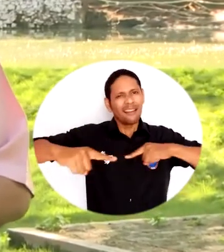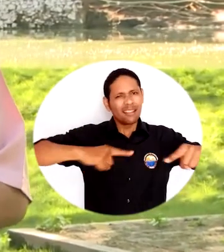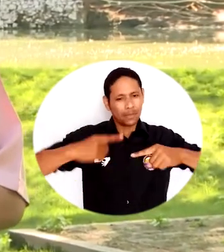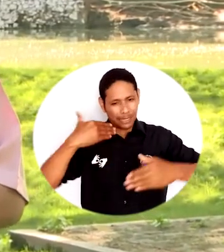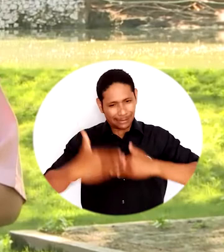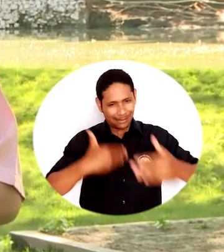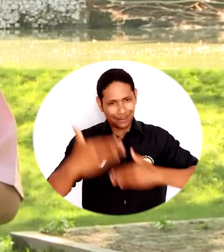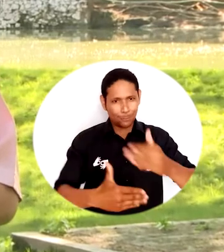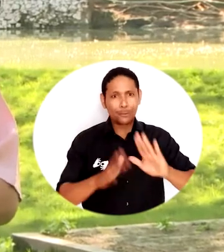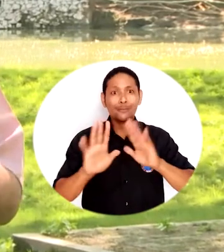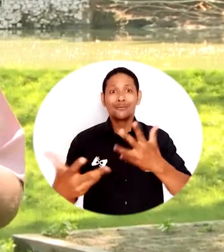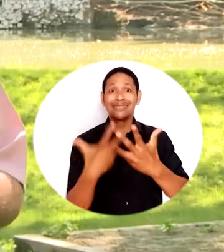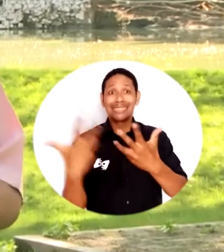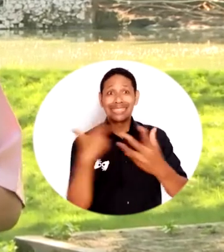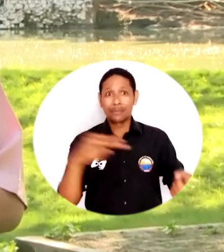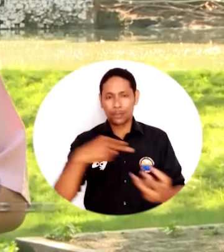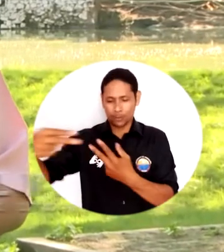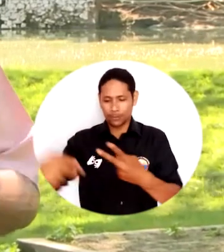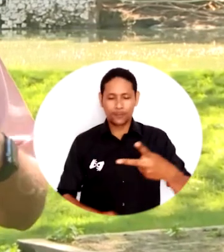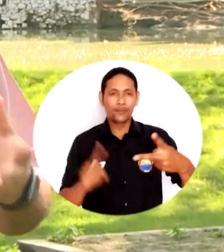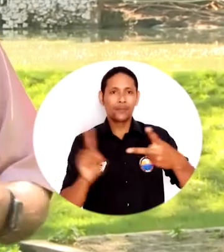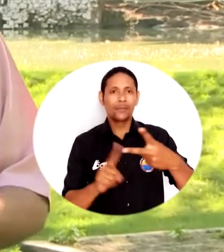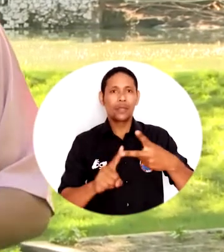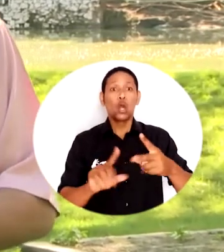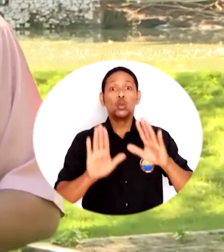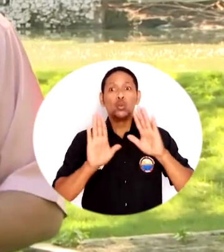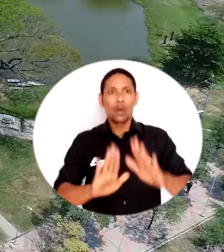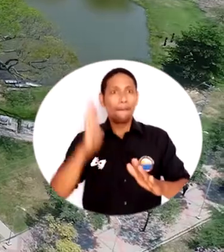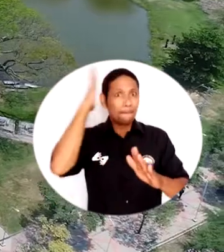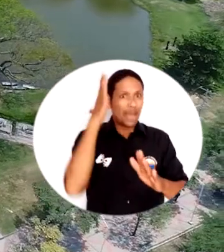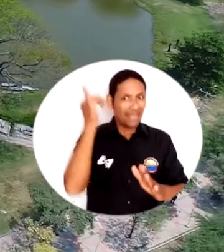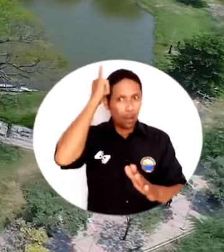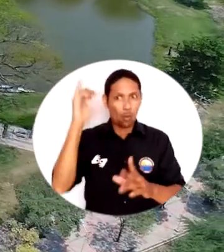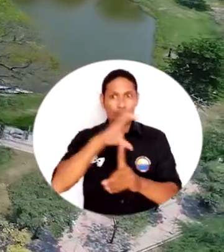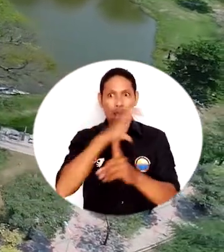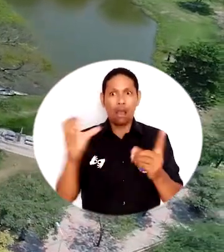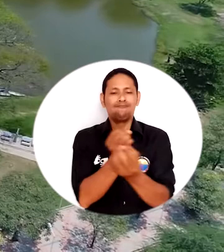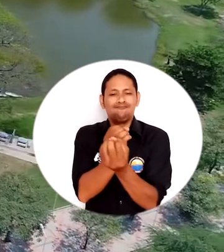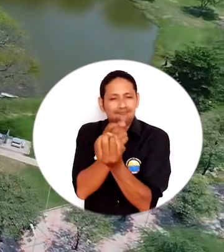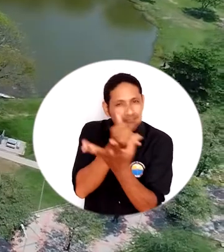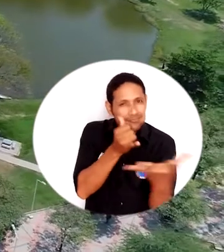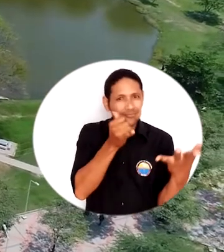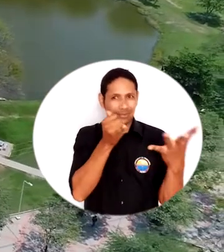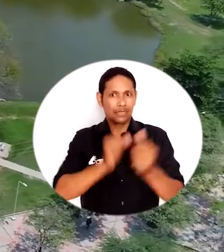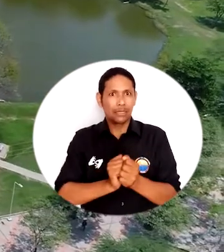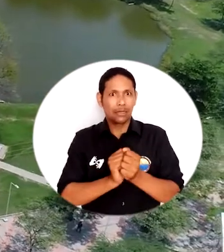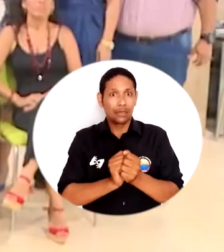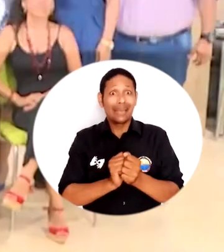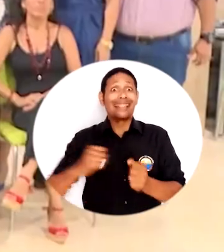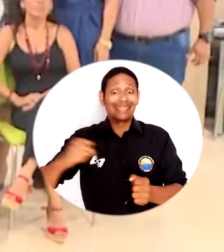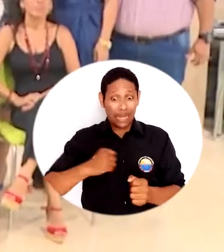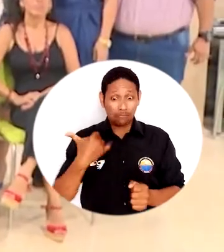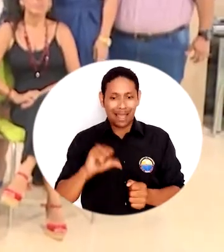doctoral, administración y desarrollo de los sistemas educativos y pedagogía e interculturalidad. Tenemos